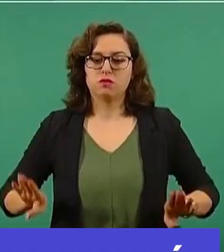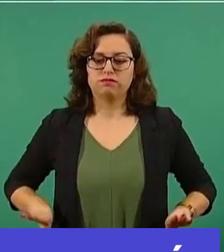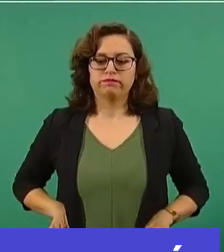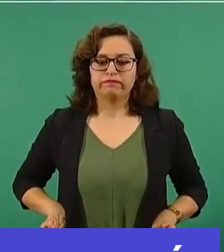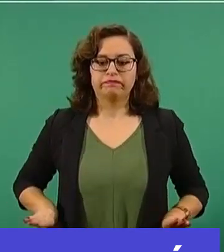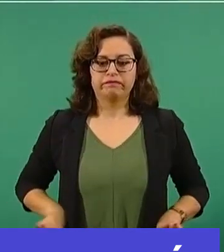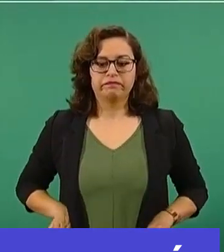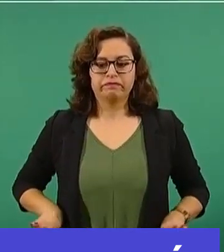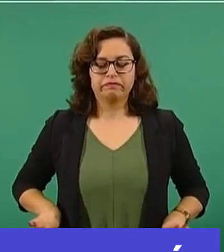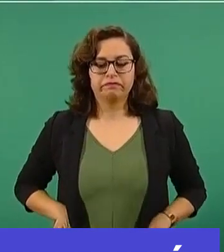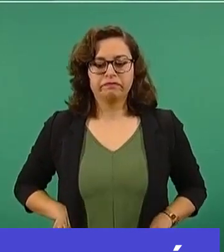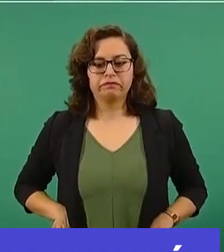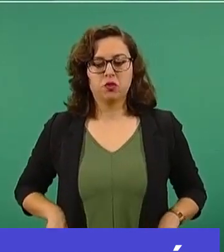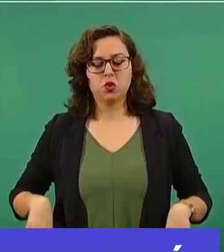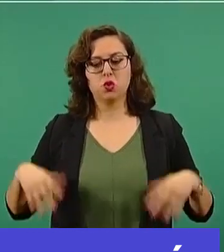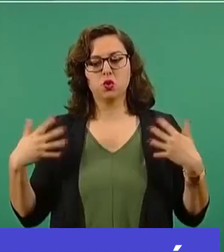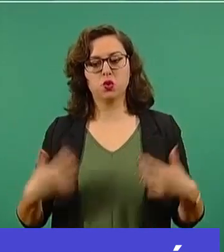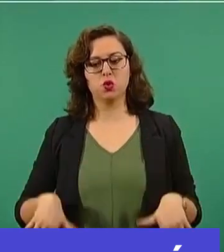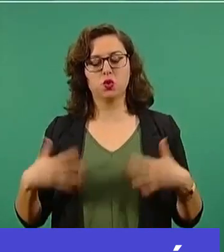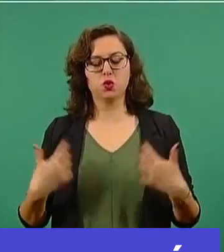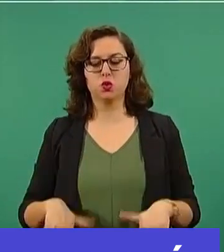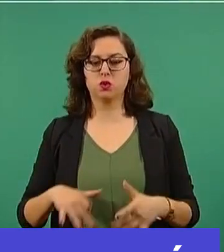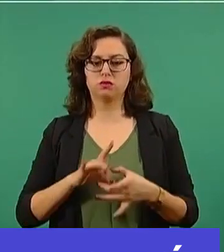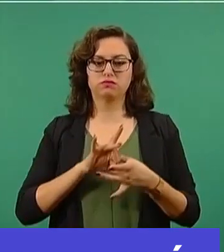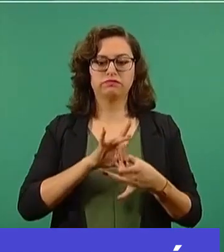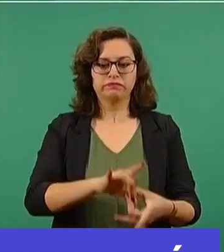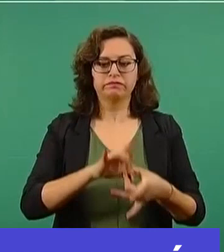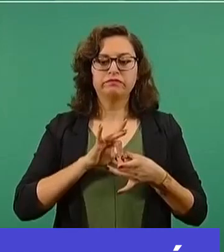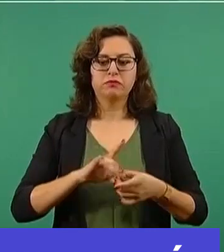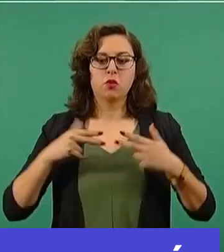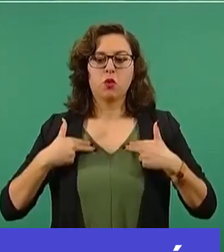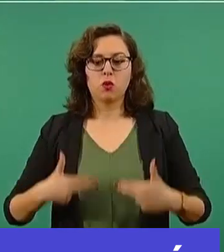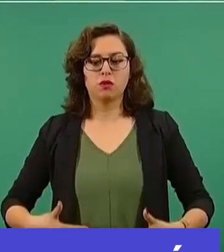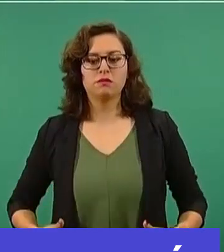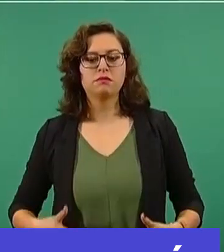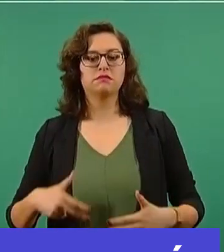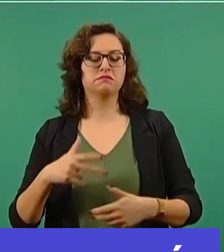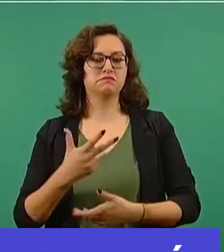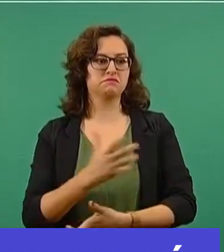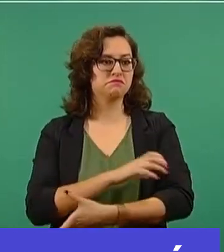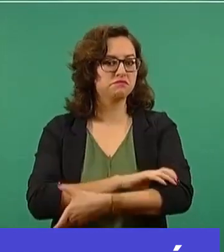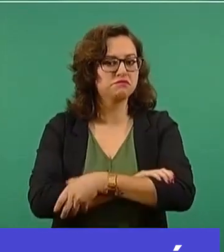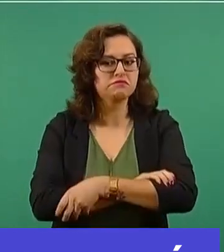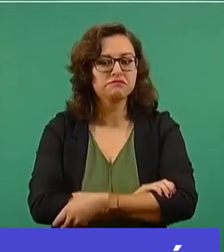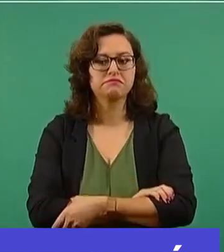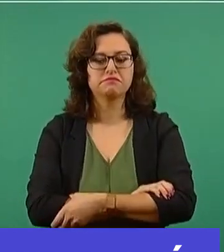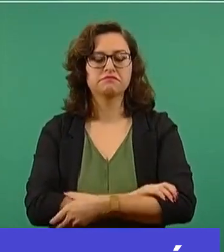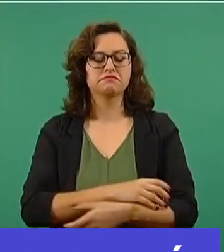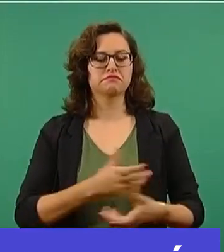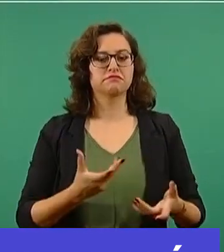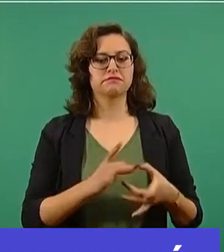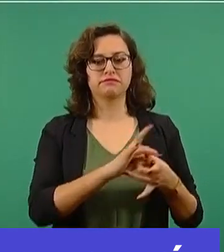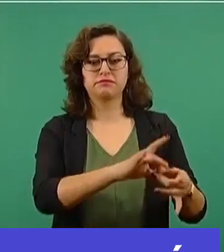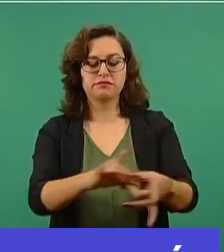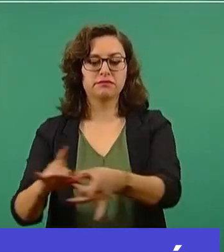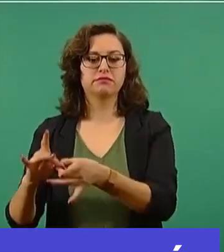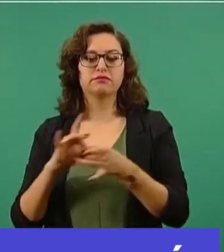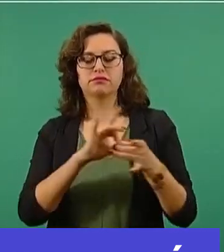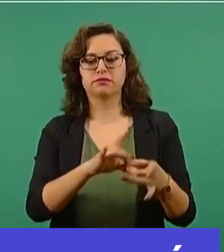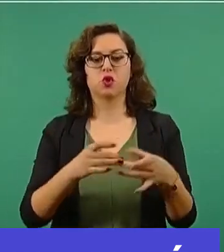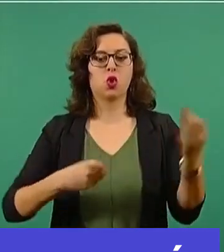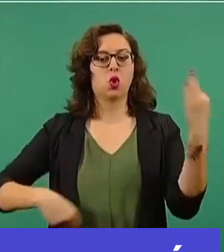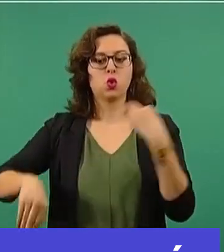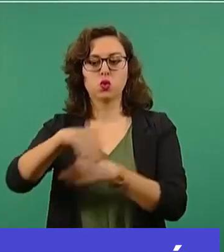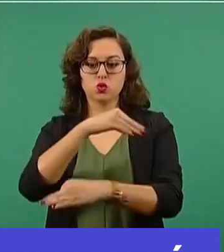humanista, fraterna, solidaria. Un abrazo a todas las